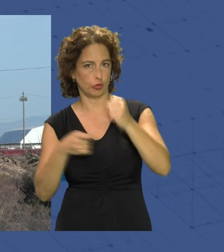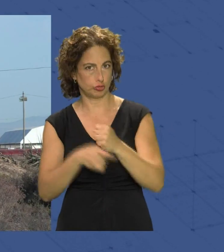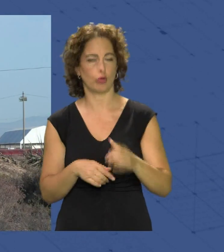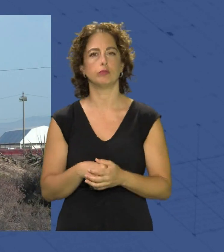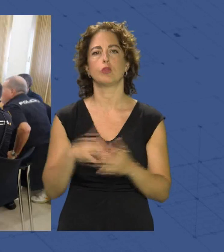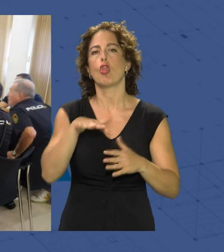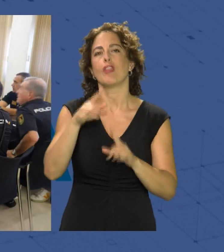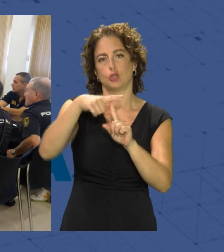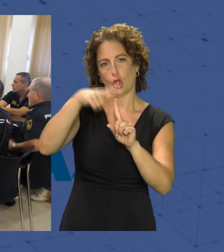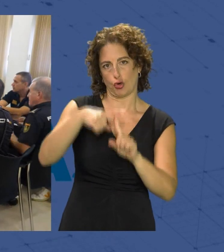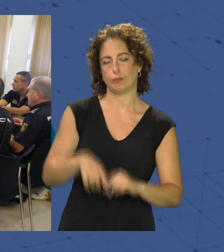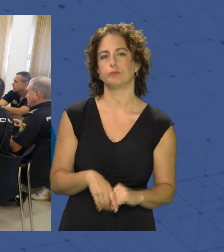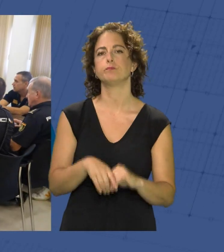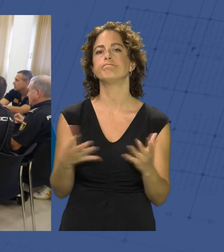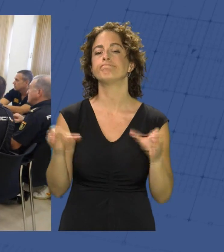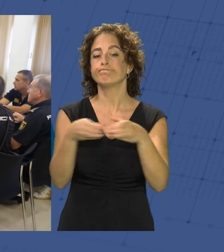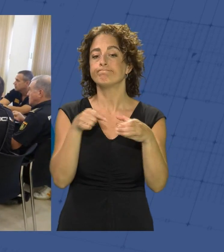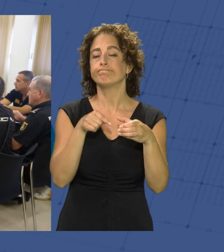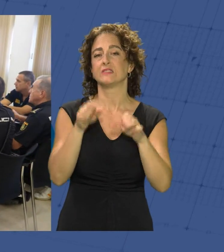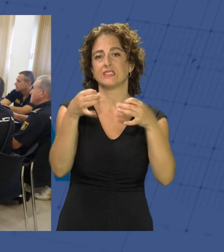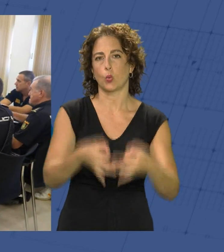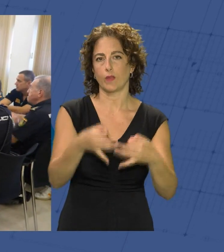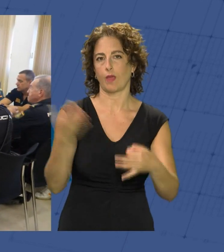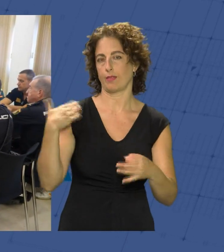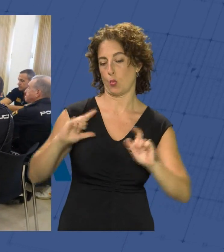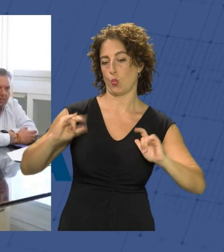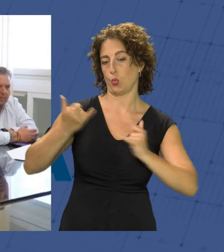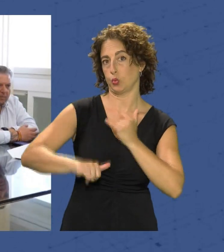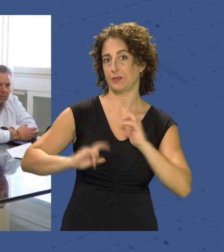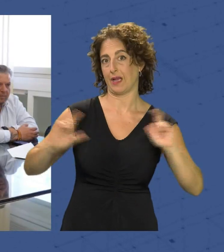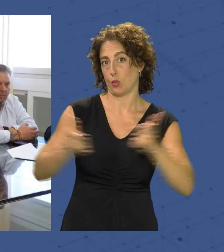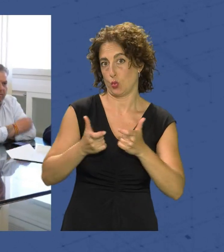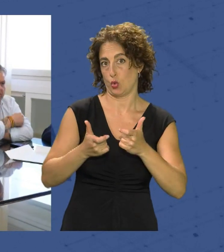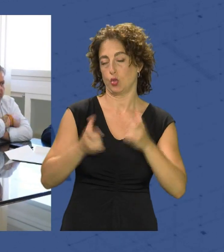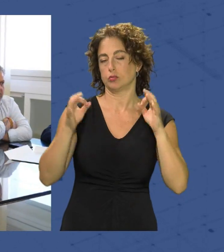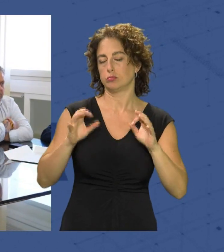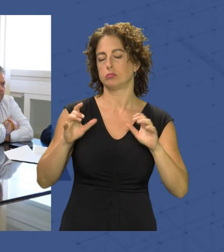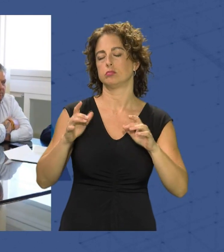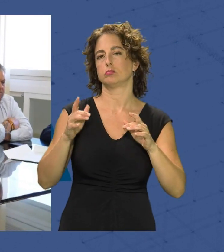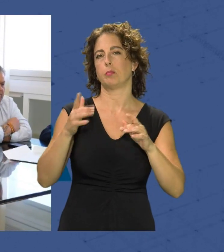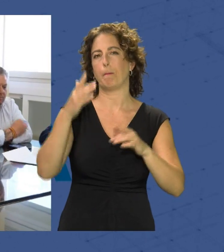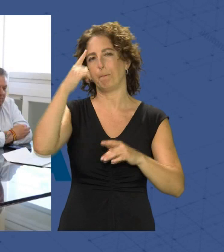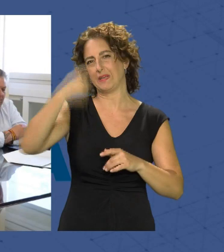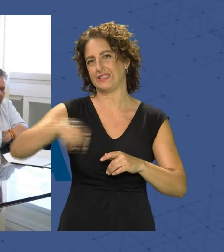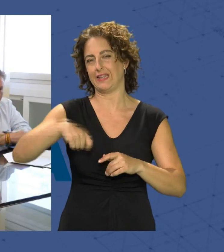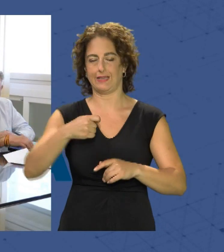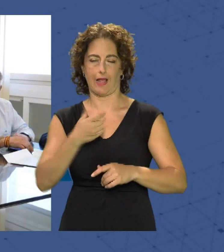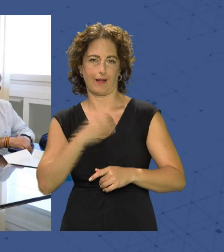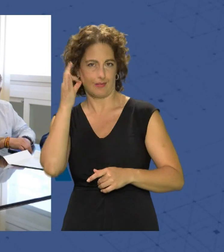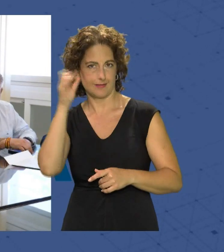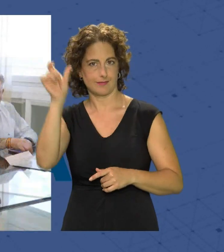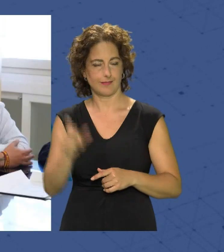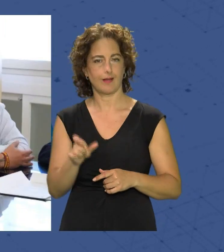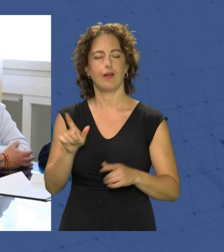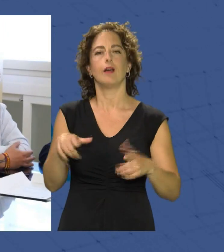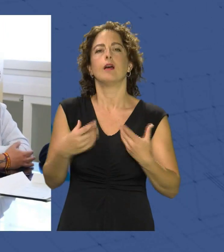en el tollo dispositivo del que se ha dado cuenta en la última reunión de la junta local de seguridad presidida por la alcaldesa de Almería María del Mar Vázquez junto al